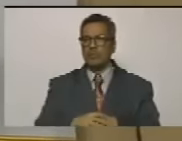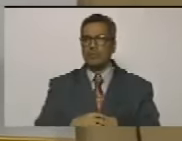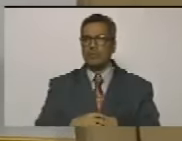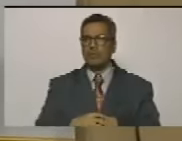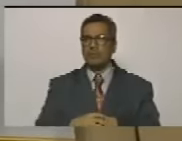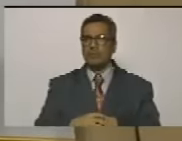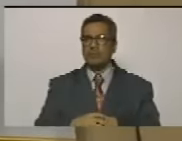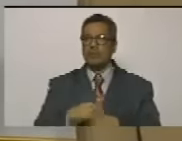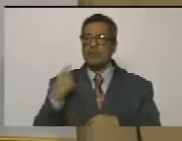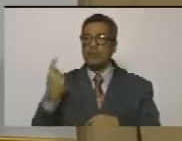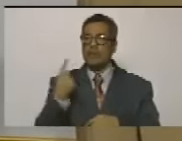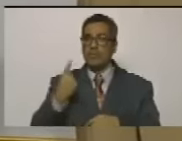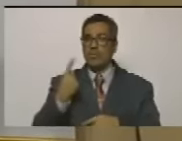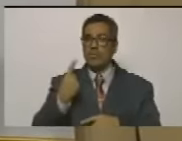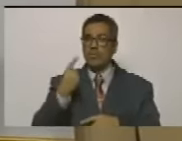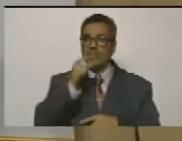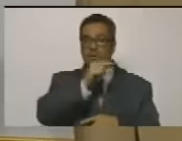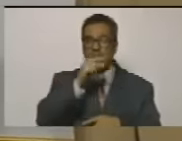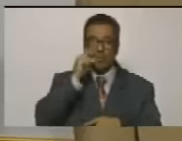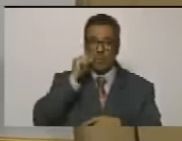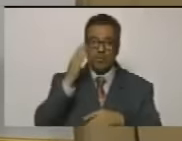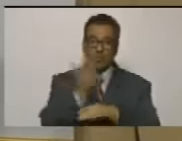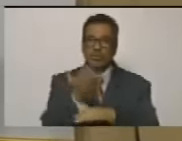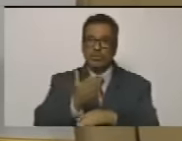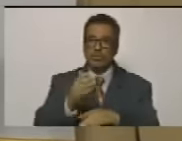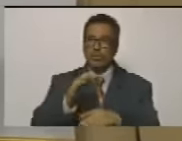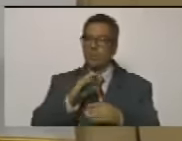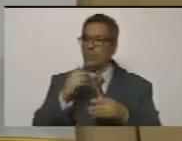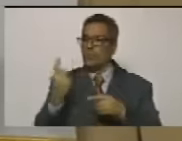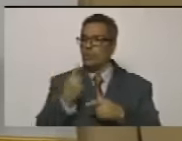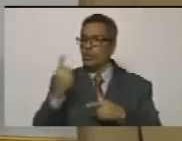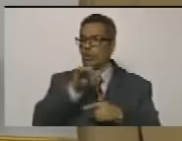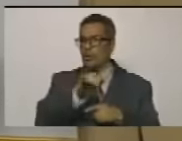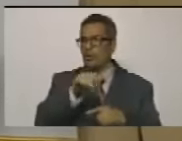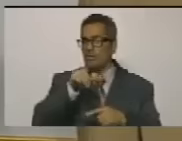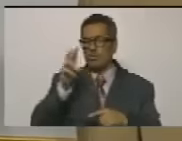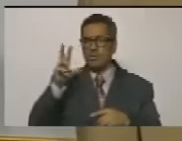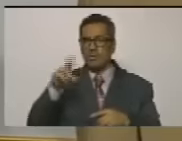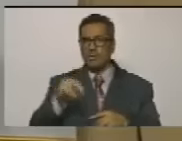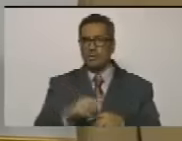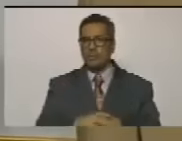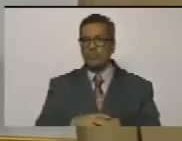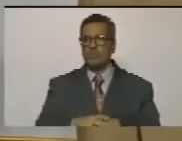no solamente los golpistas lo siento no solamente los golpistas